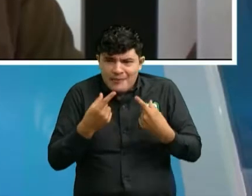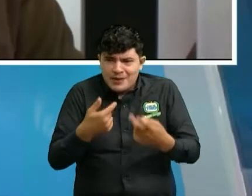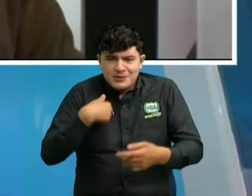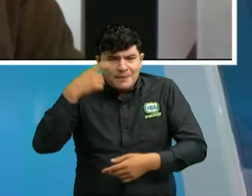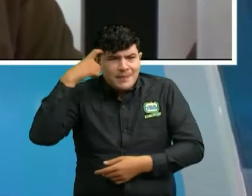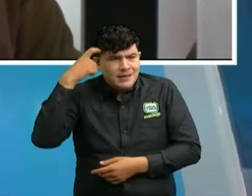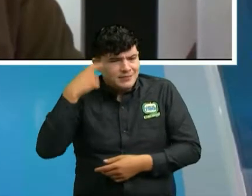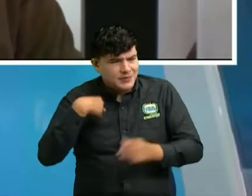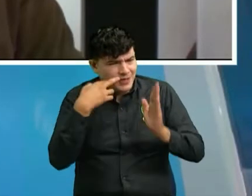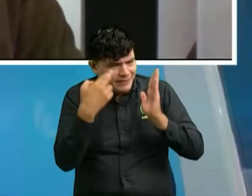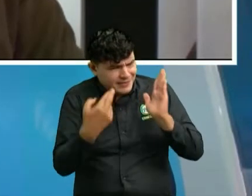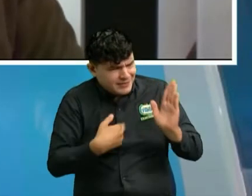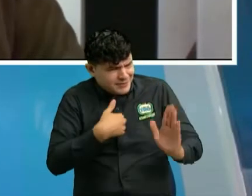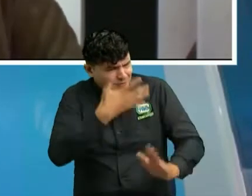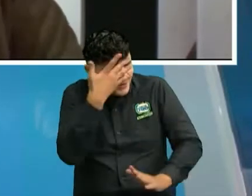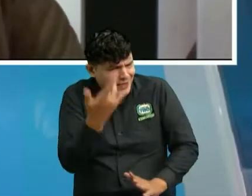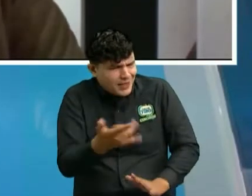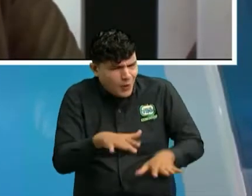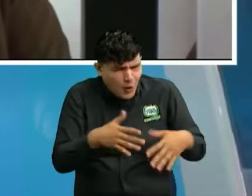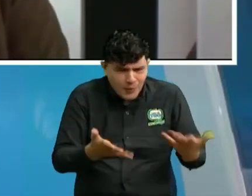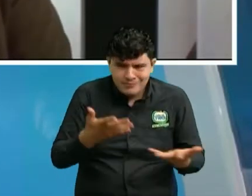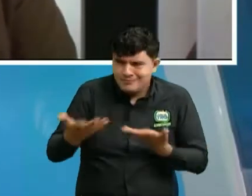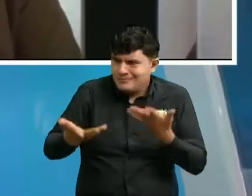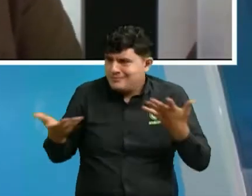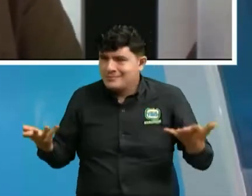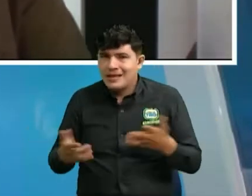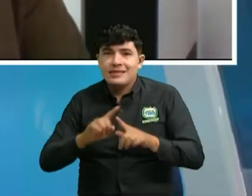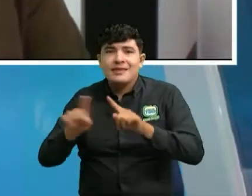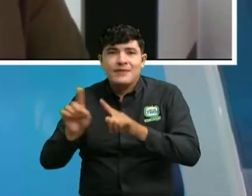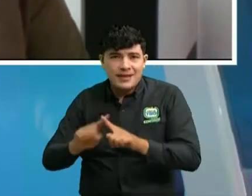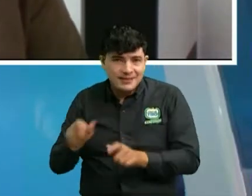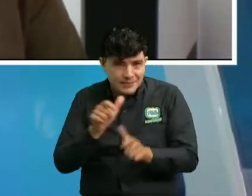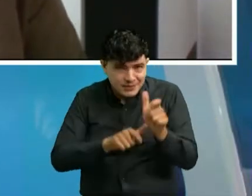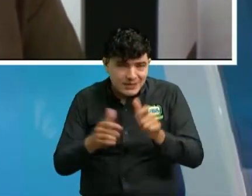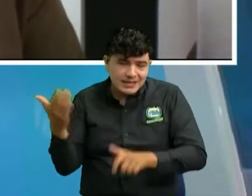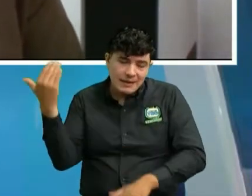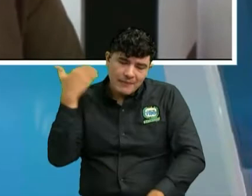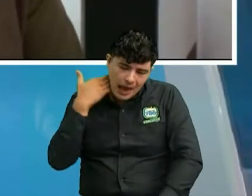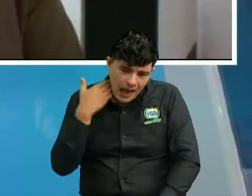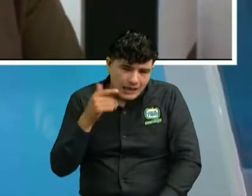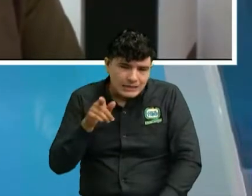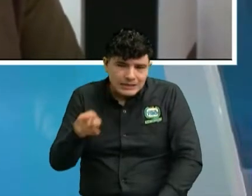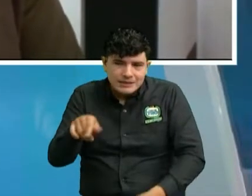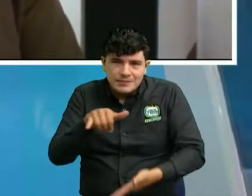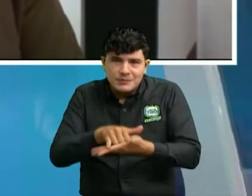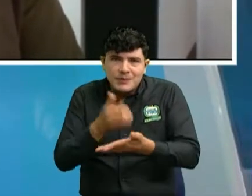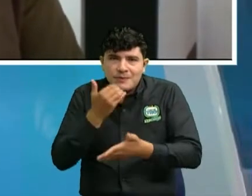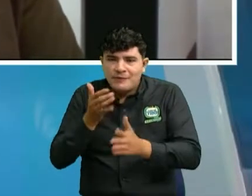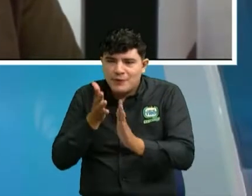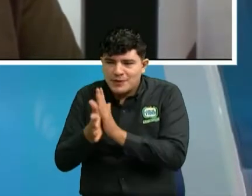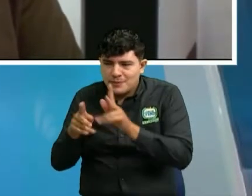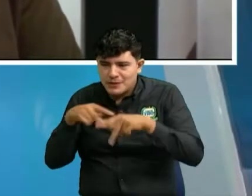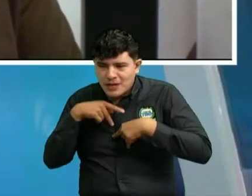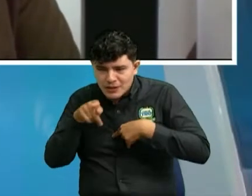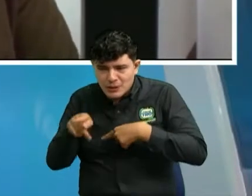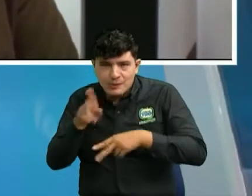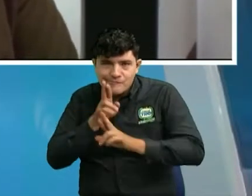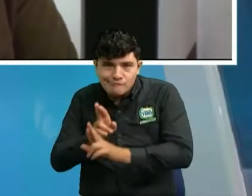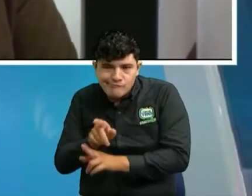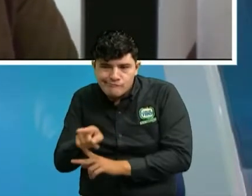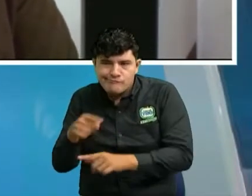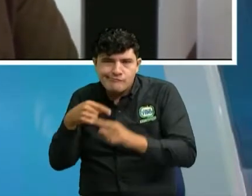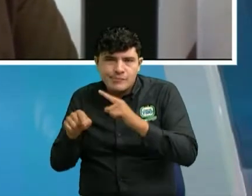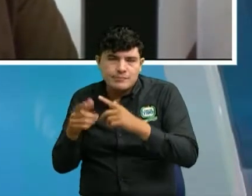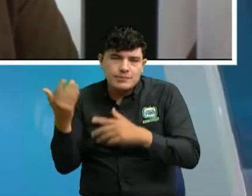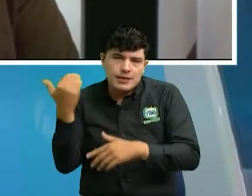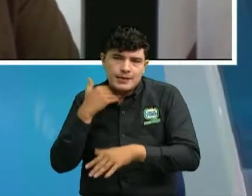empiezo a revisar bueno por qué cómo muchas personas caen de alguna manera escribiendo sus datos personales o respondiendo este tipo